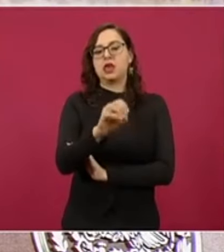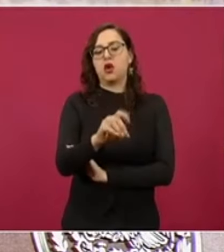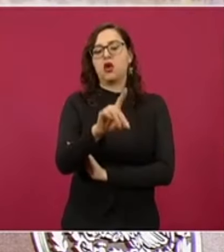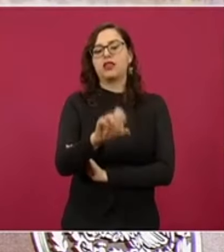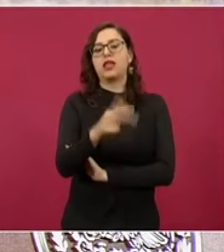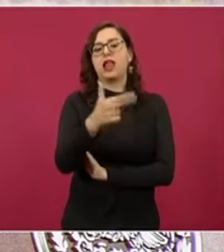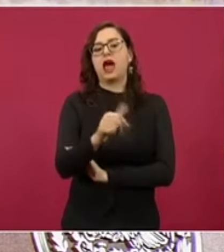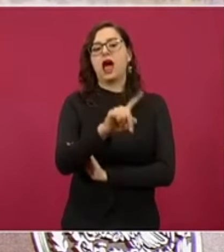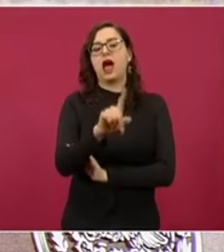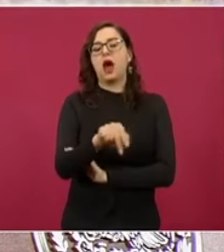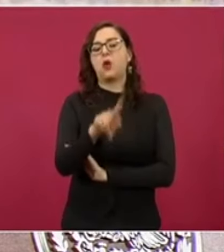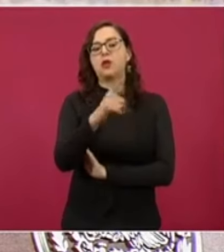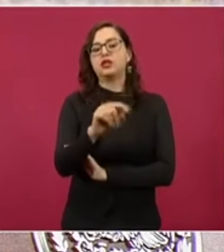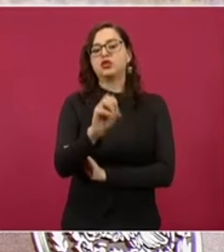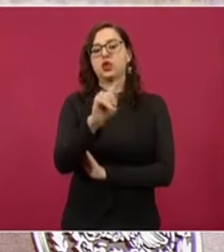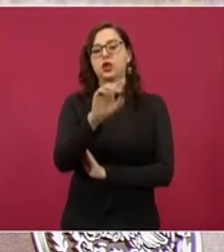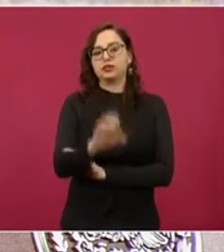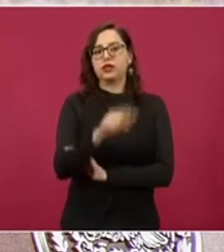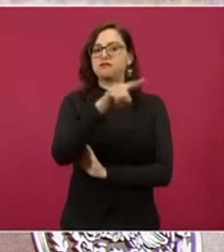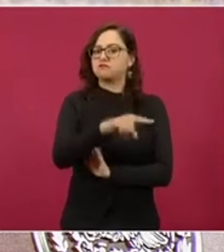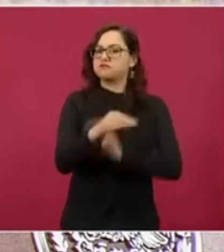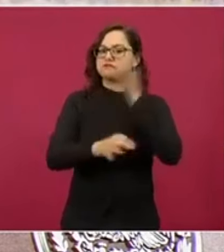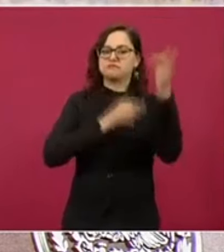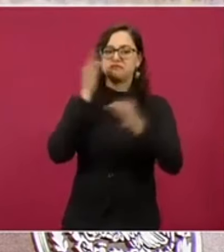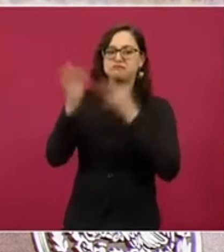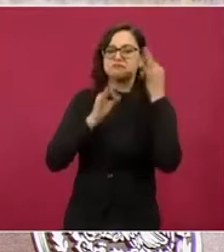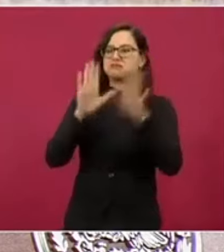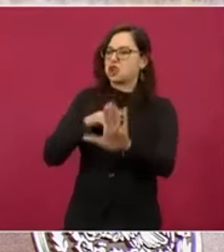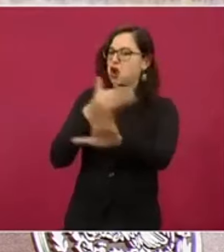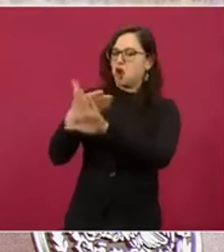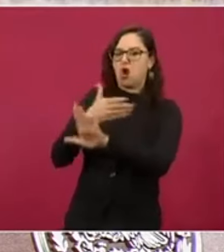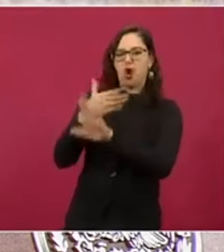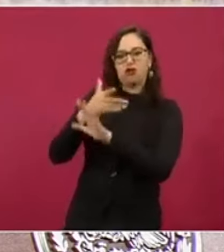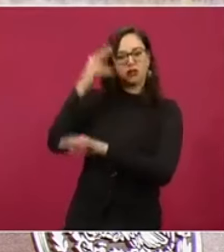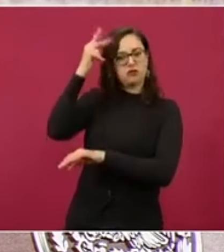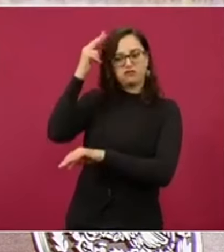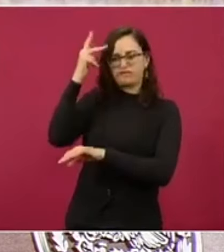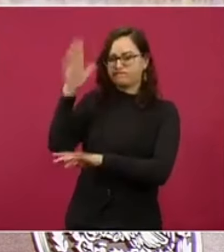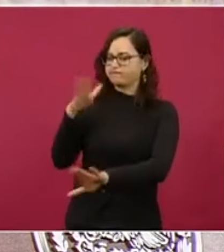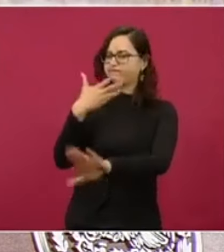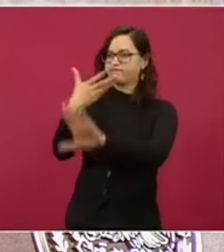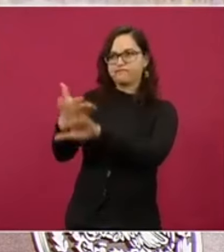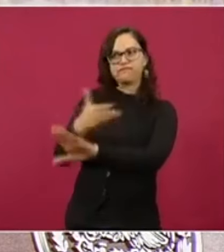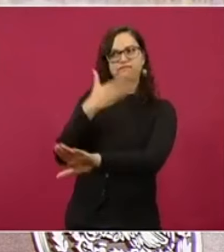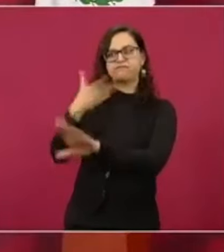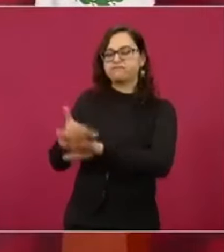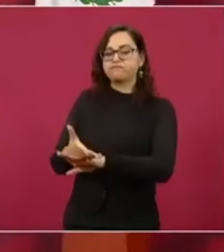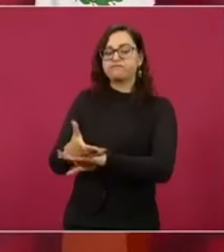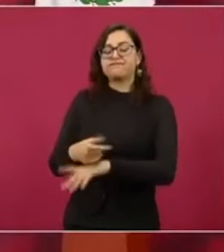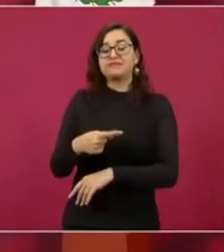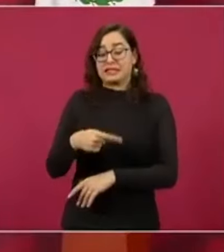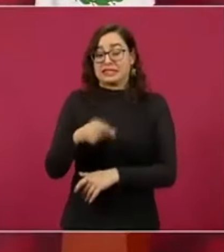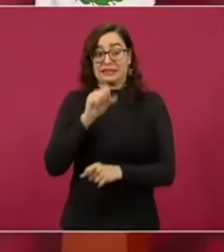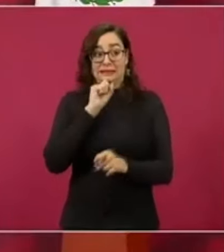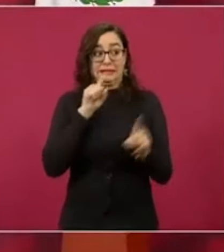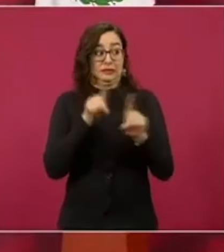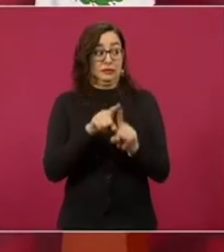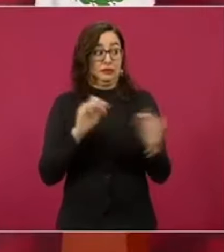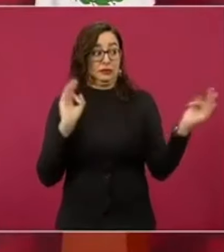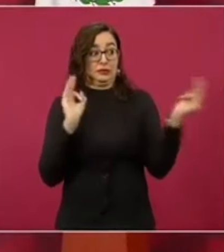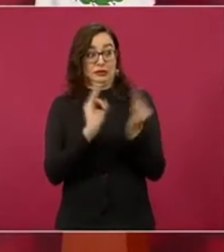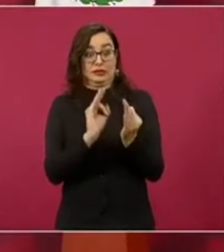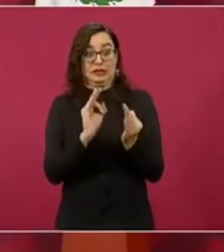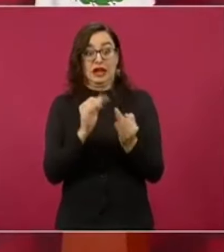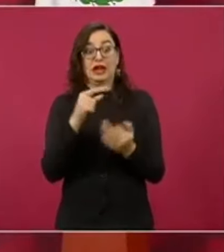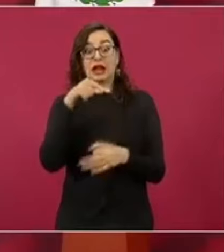manifestaron en contra de Porfirio Díaz y aquí cerca, donde